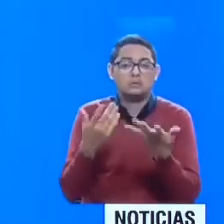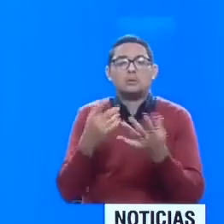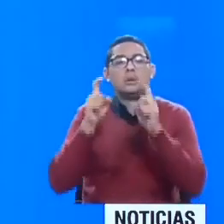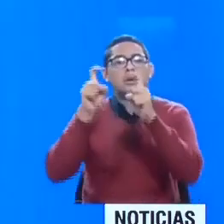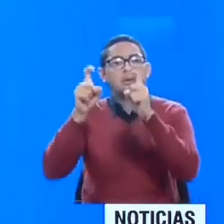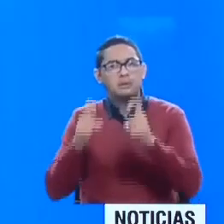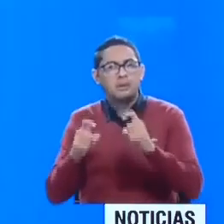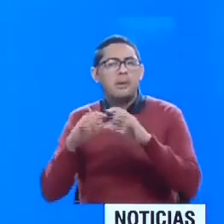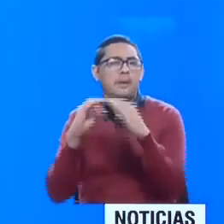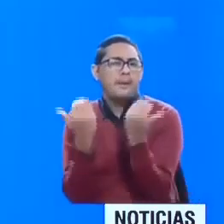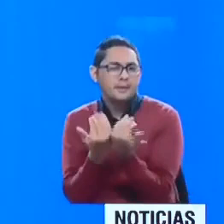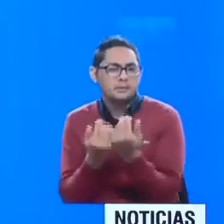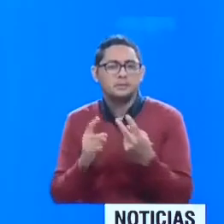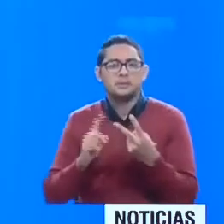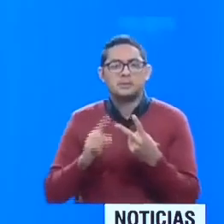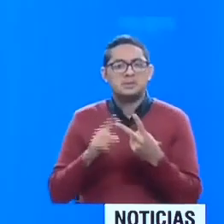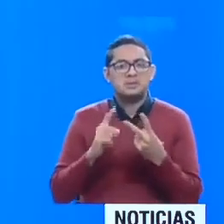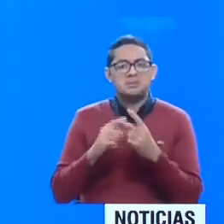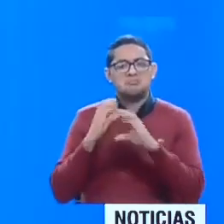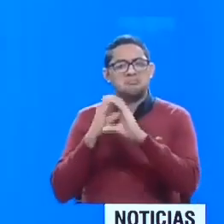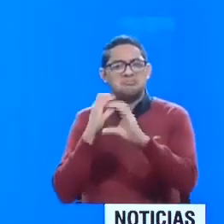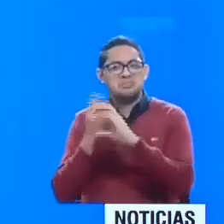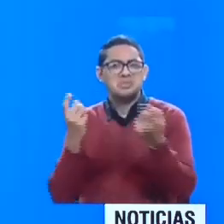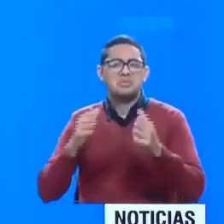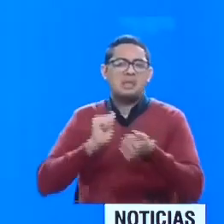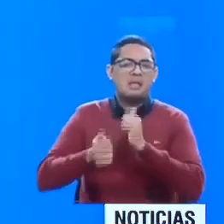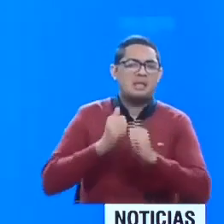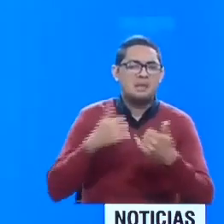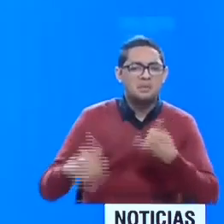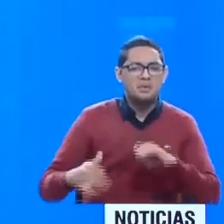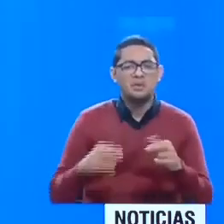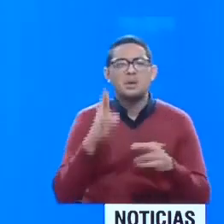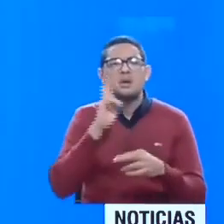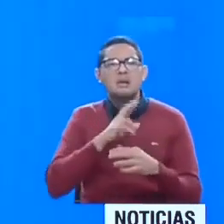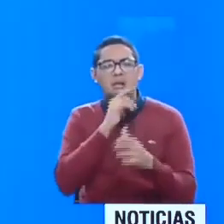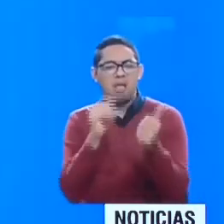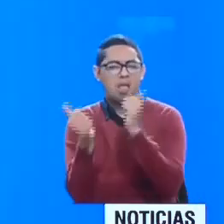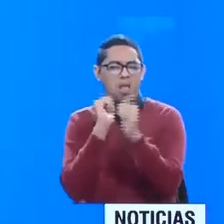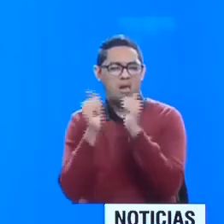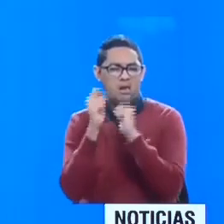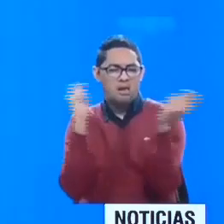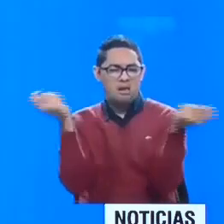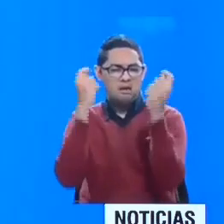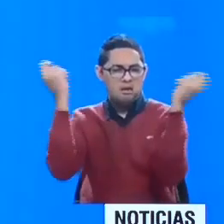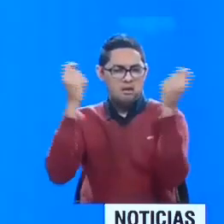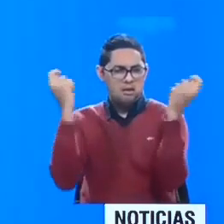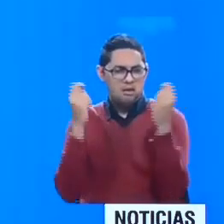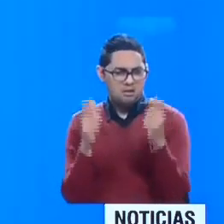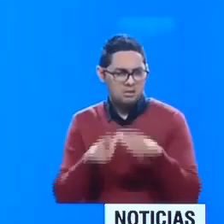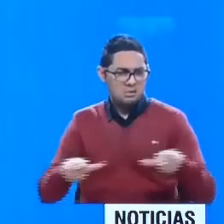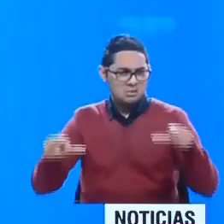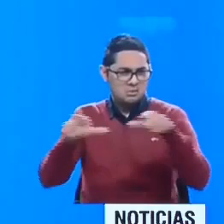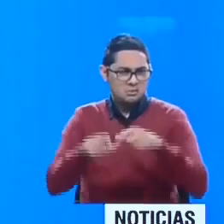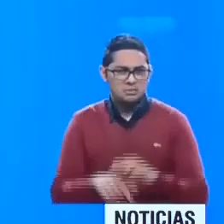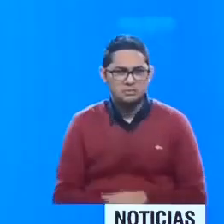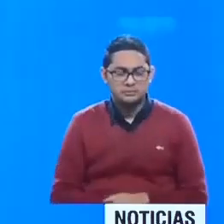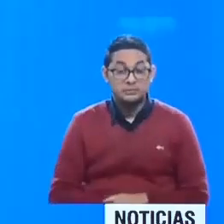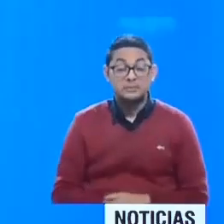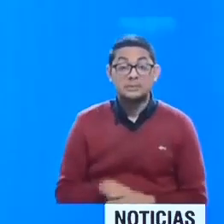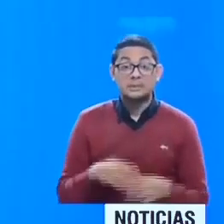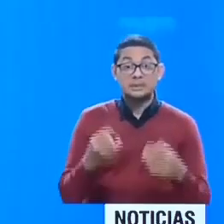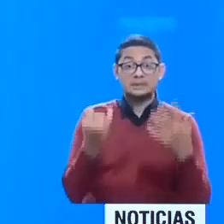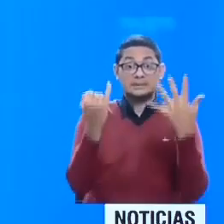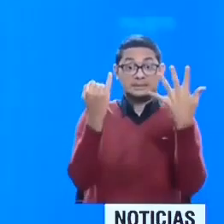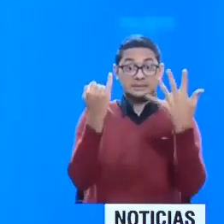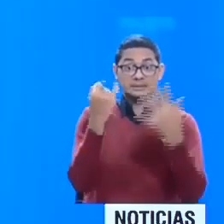transporte no esencial, deporte, bares y sitios de esparcimiento. El bloque número 6